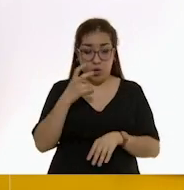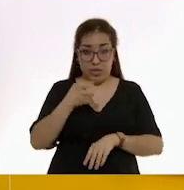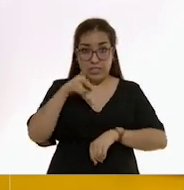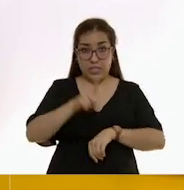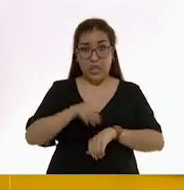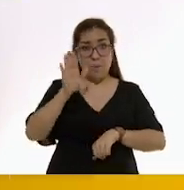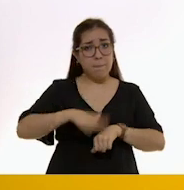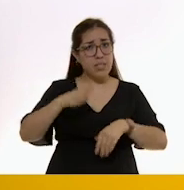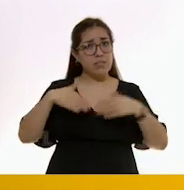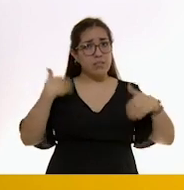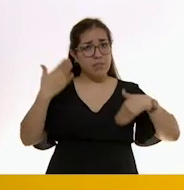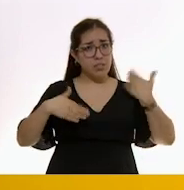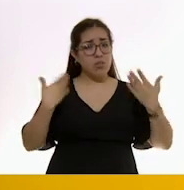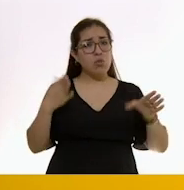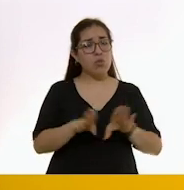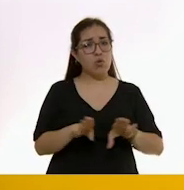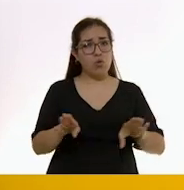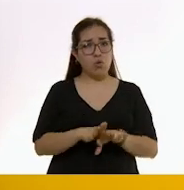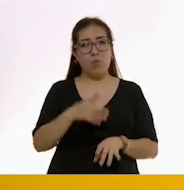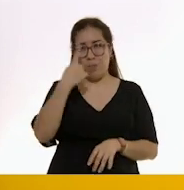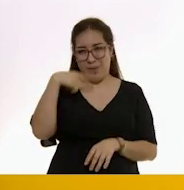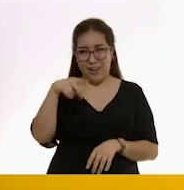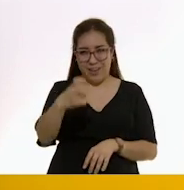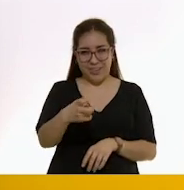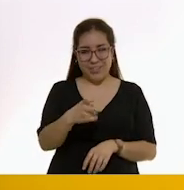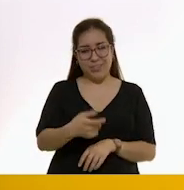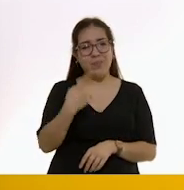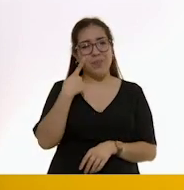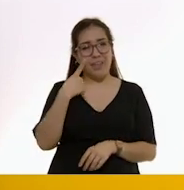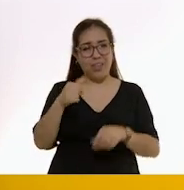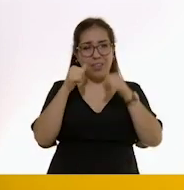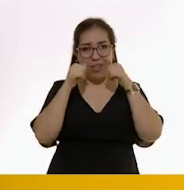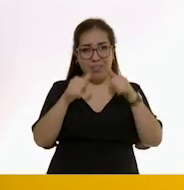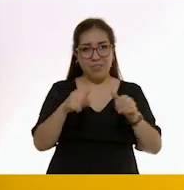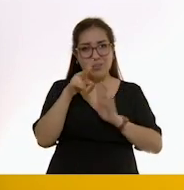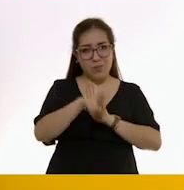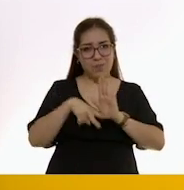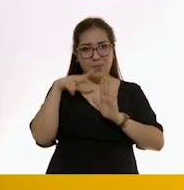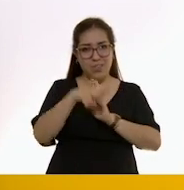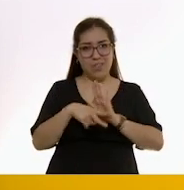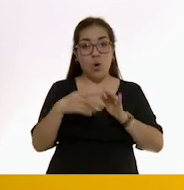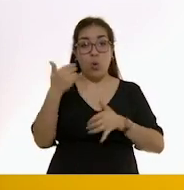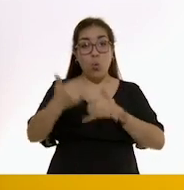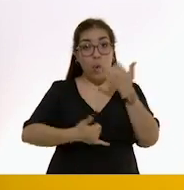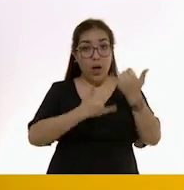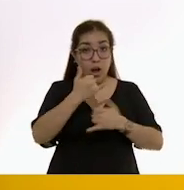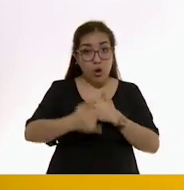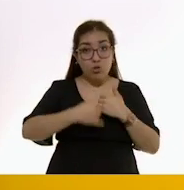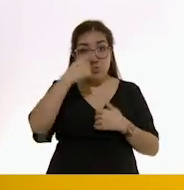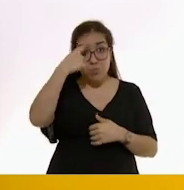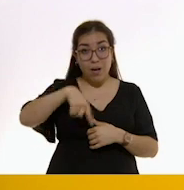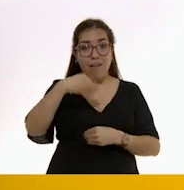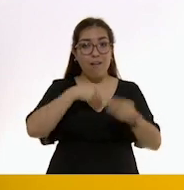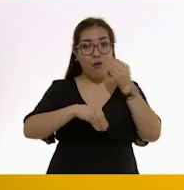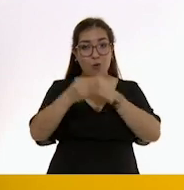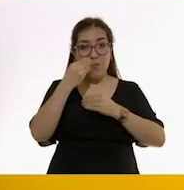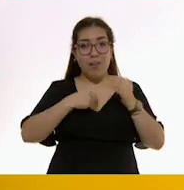momento del día sea más divertido. Para ello, los invito a ver los juegos a la hora de comer, en donde vamos a poder